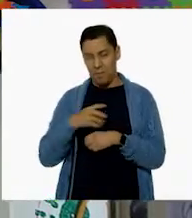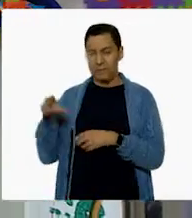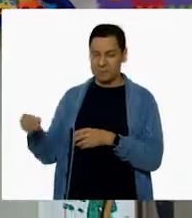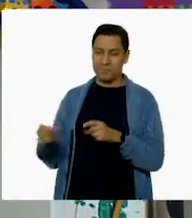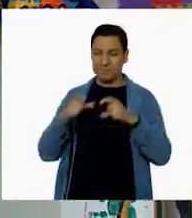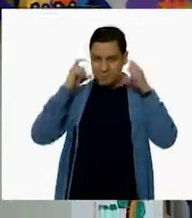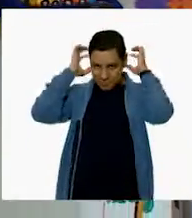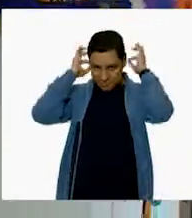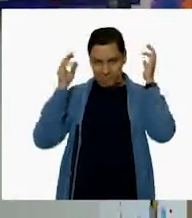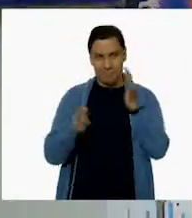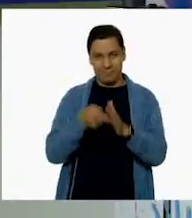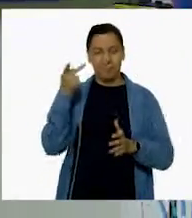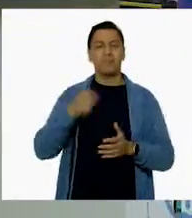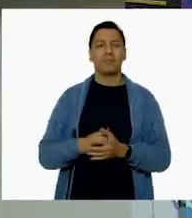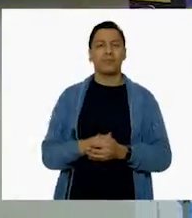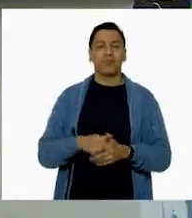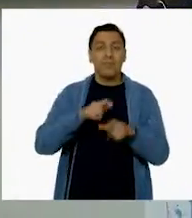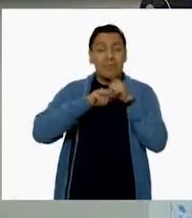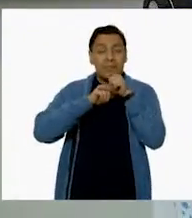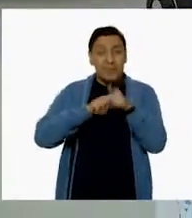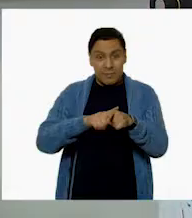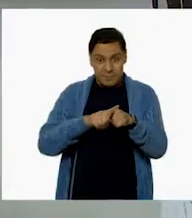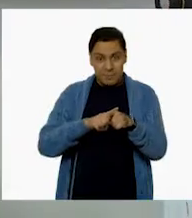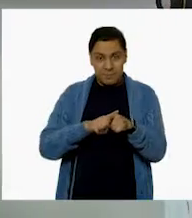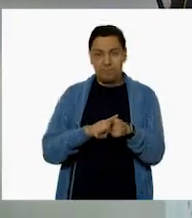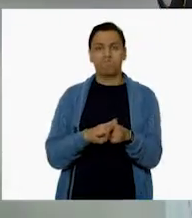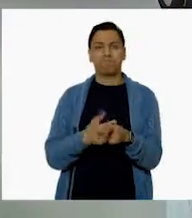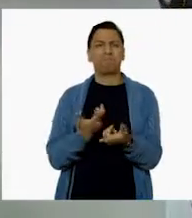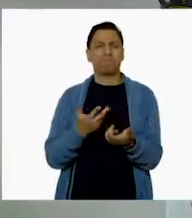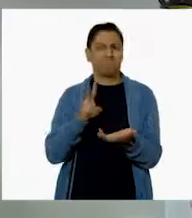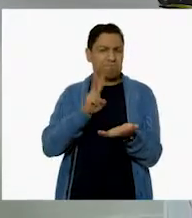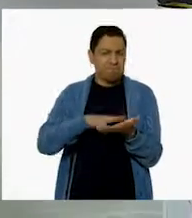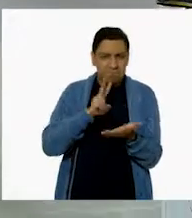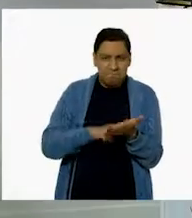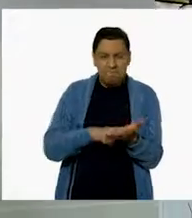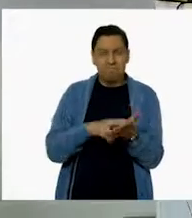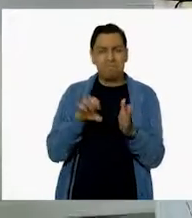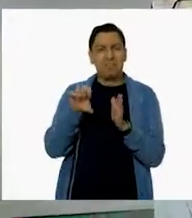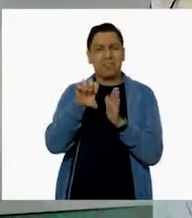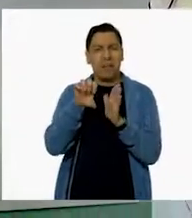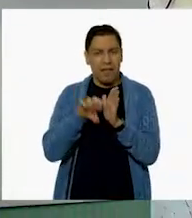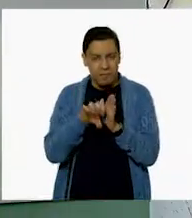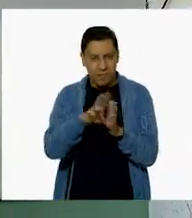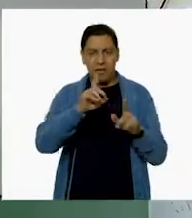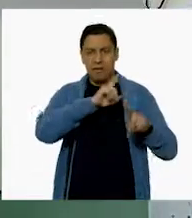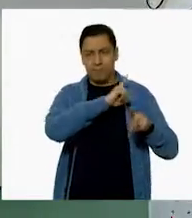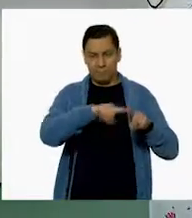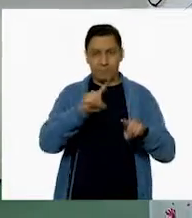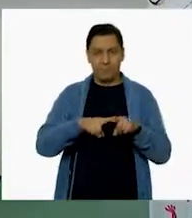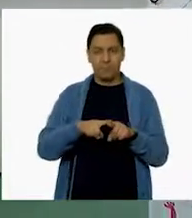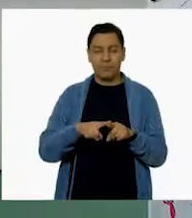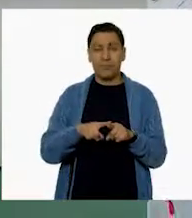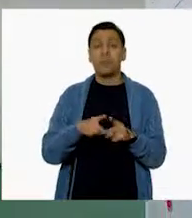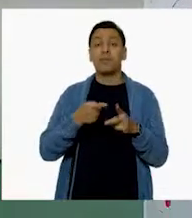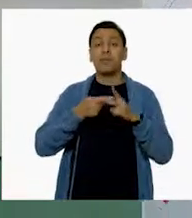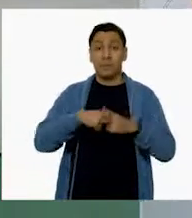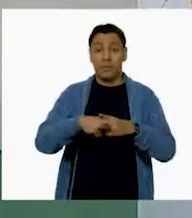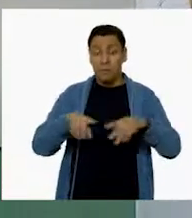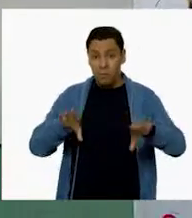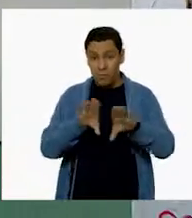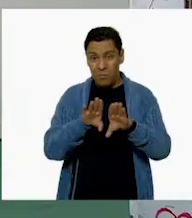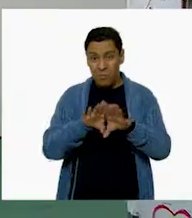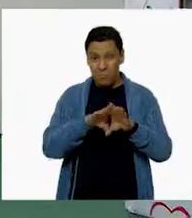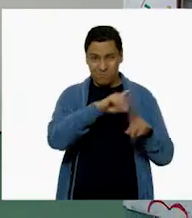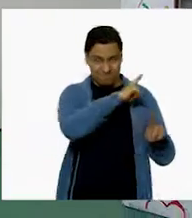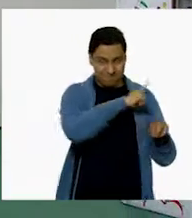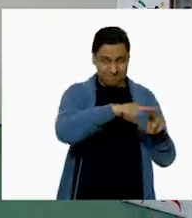sí, podemos comenzar con nuestra clase de cívica y ética en diálogo aquí en Aprenden Casa. Pero ¿les parece si antes de comenzar con todo